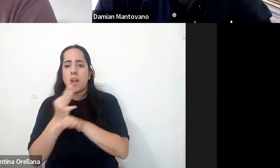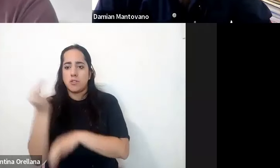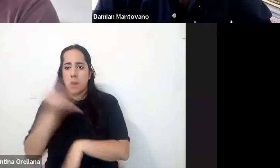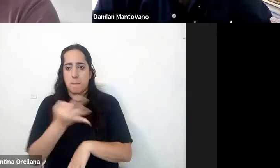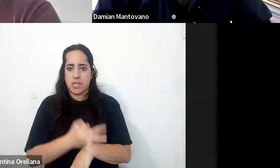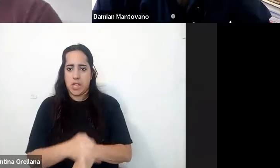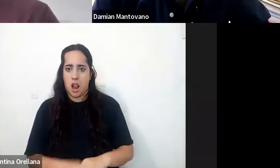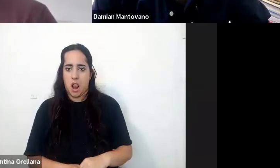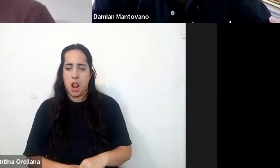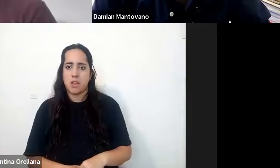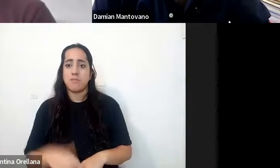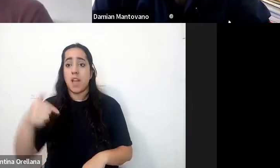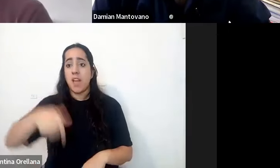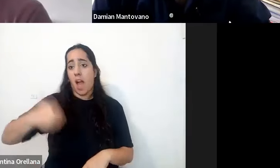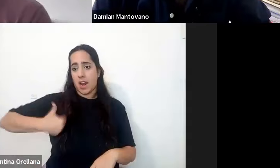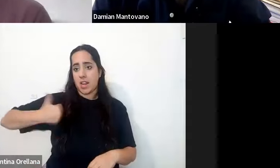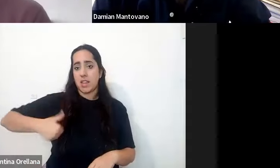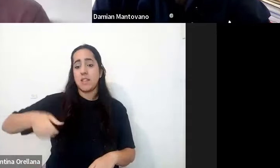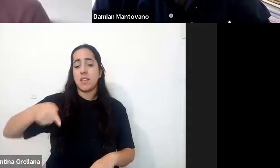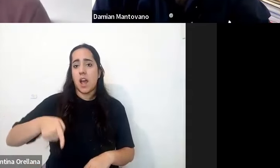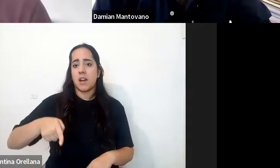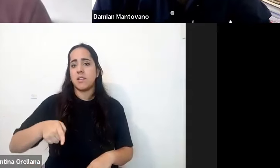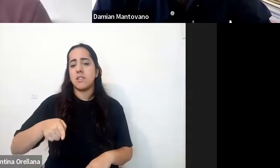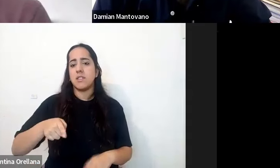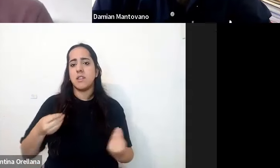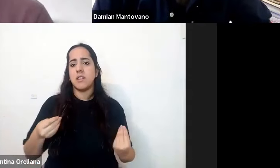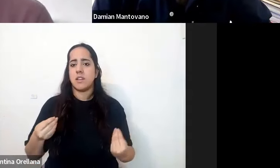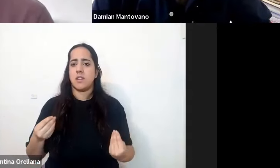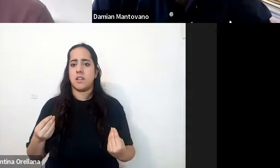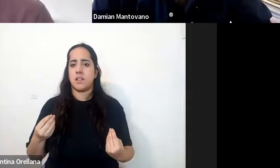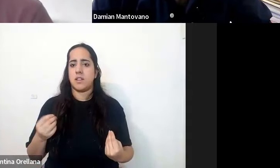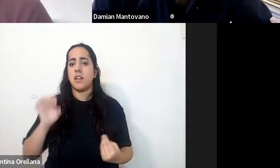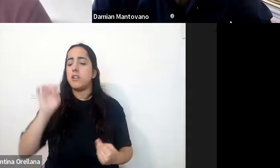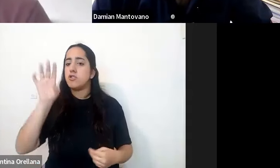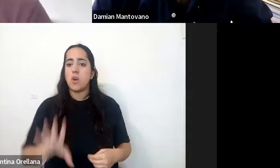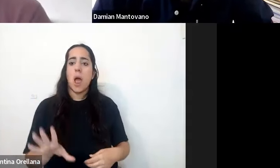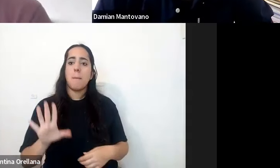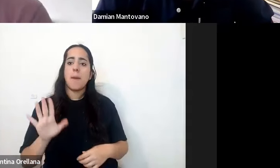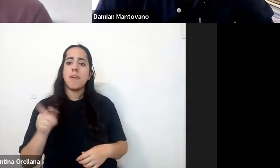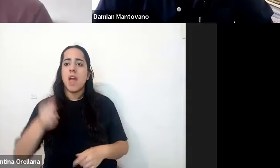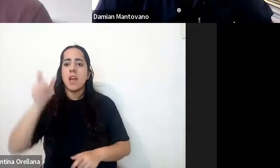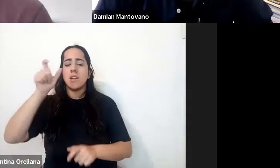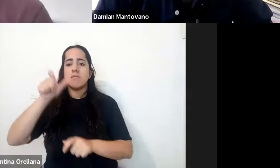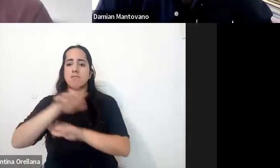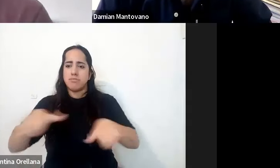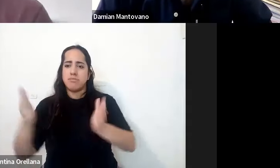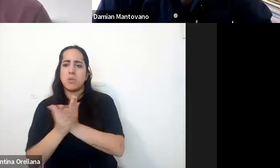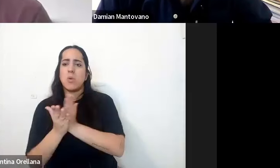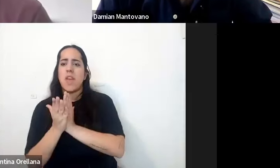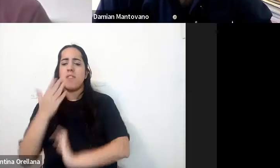en Argentina educación especial solamente aborda a estudiantes en situación de discapacidad ¿sí?